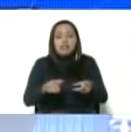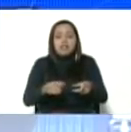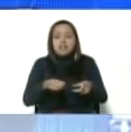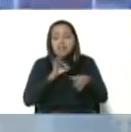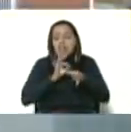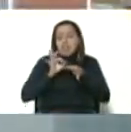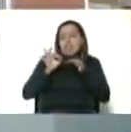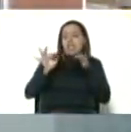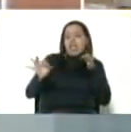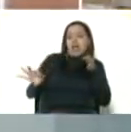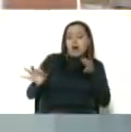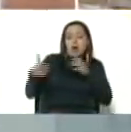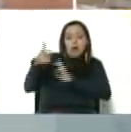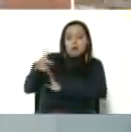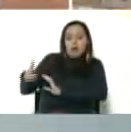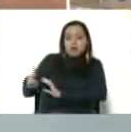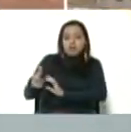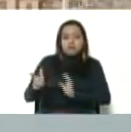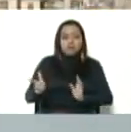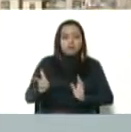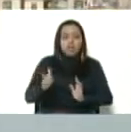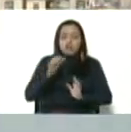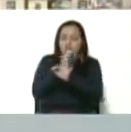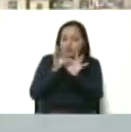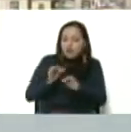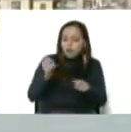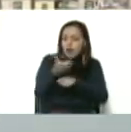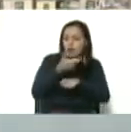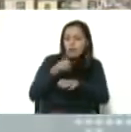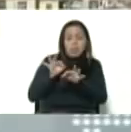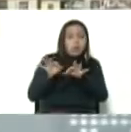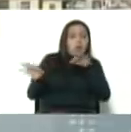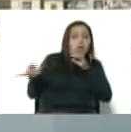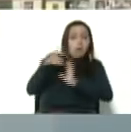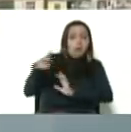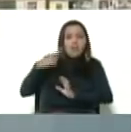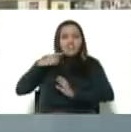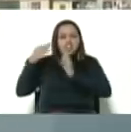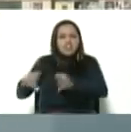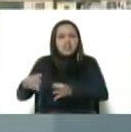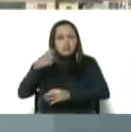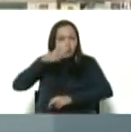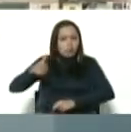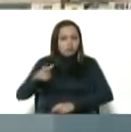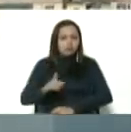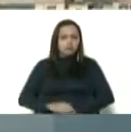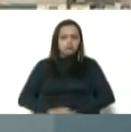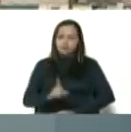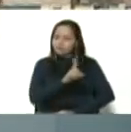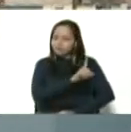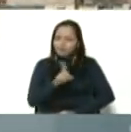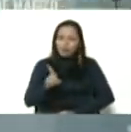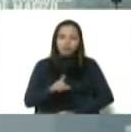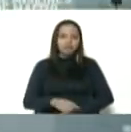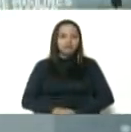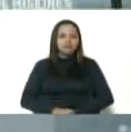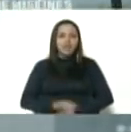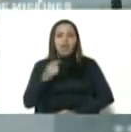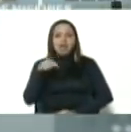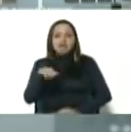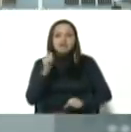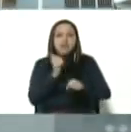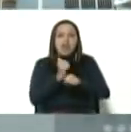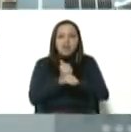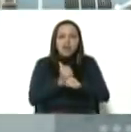alejado de la ciudadanía, del pueblo, de la verdad, de la gente, de la realidad. No, que es un Estado que se